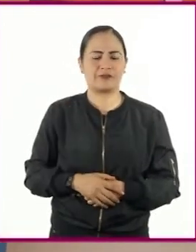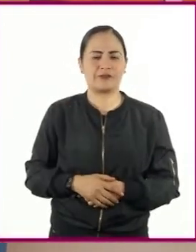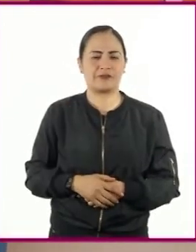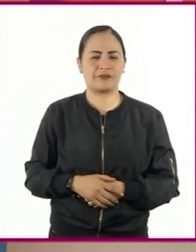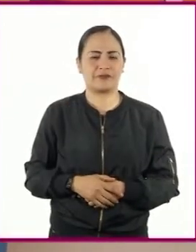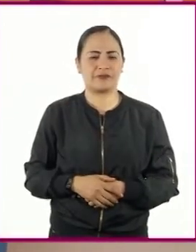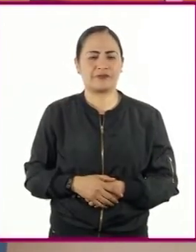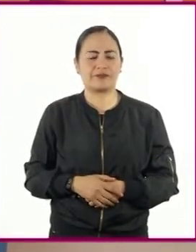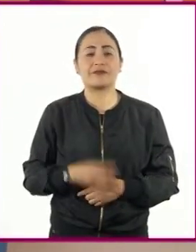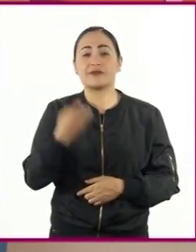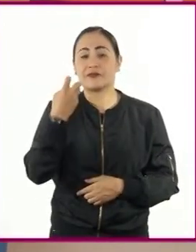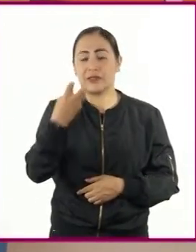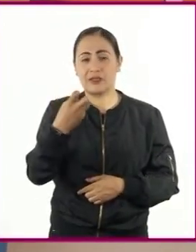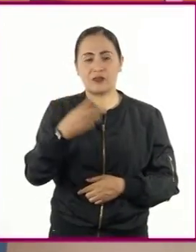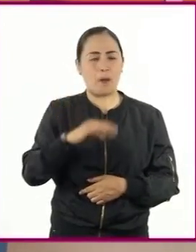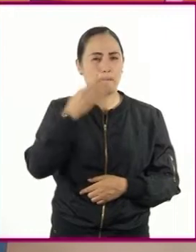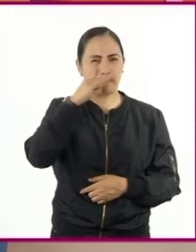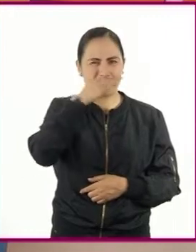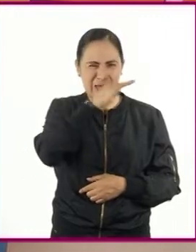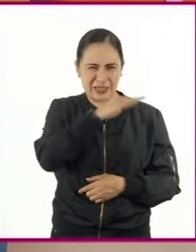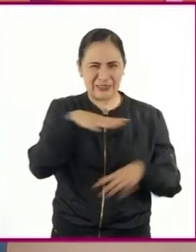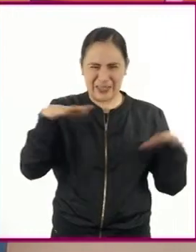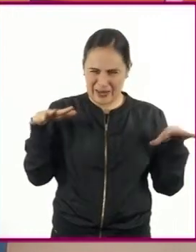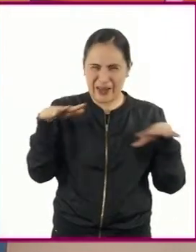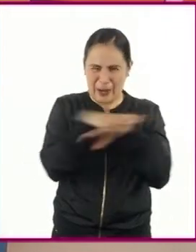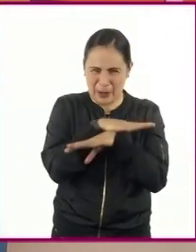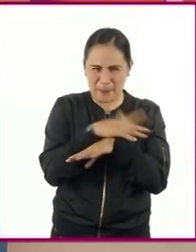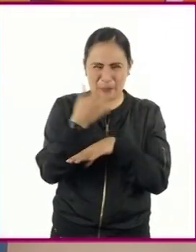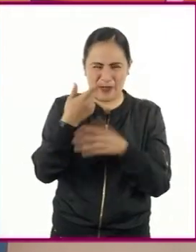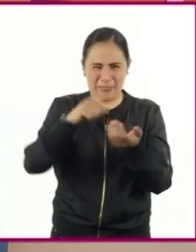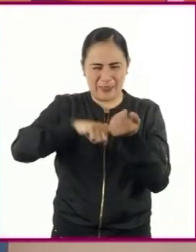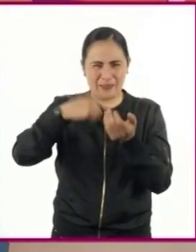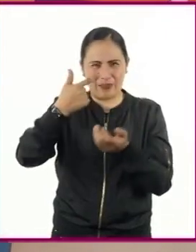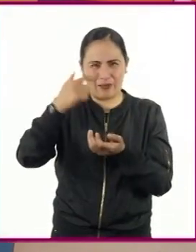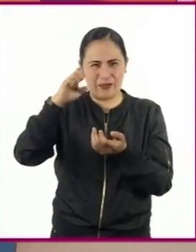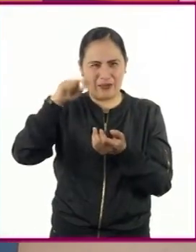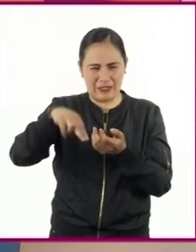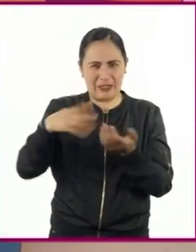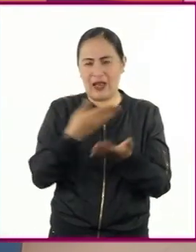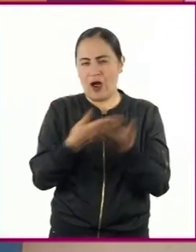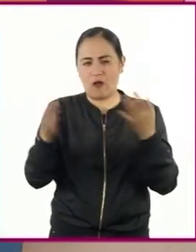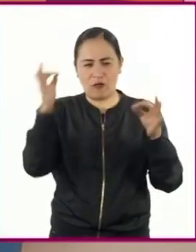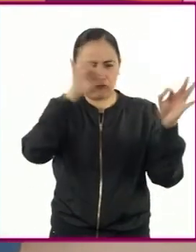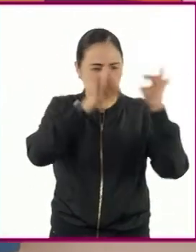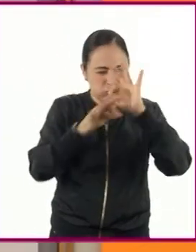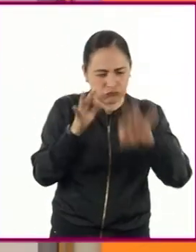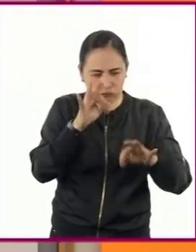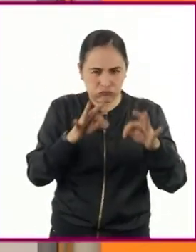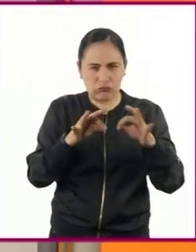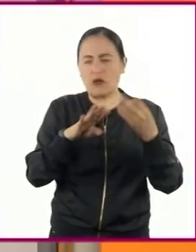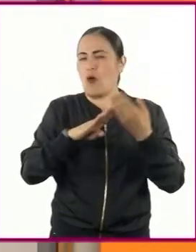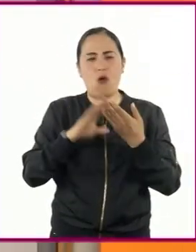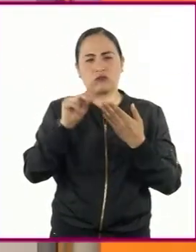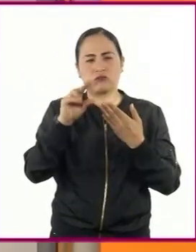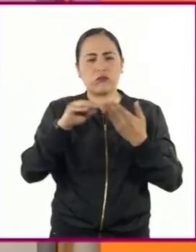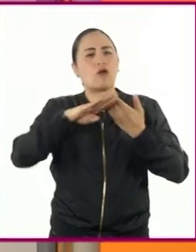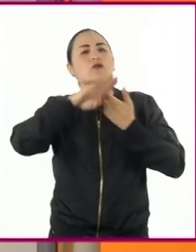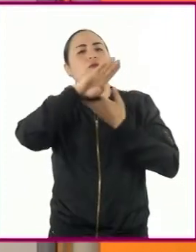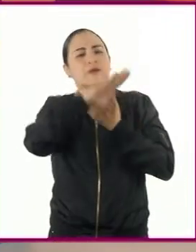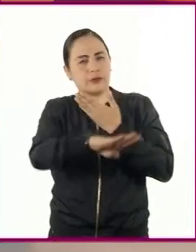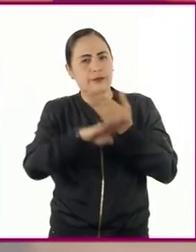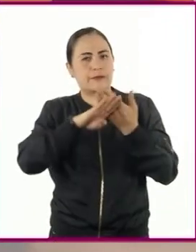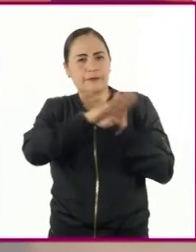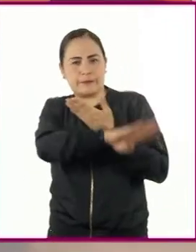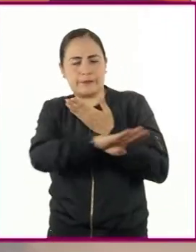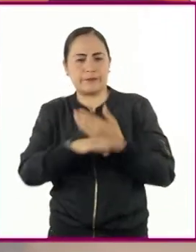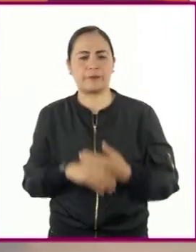Esta variedad transgénica de maíz ahora es repelente a los insectos. Ya que inserté